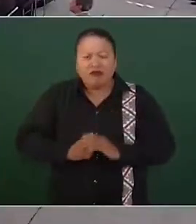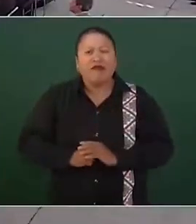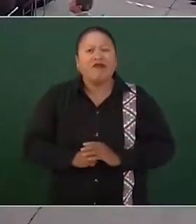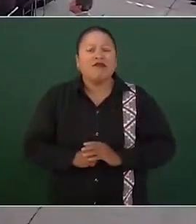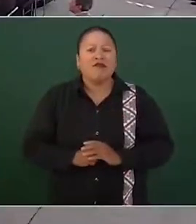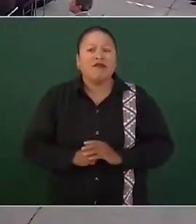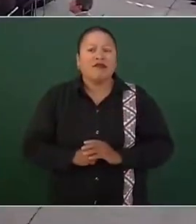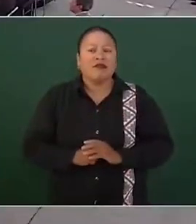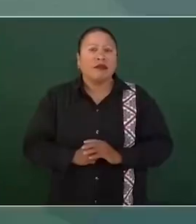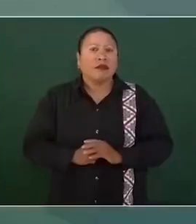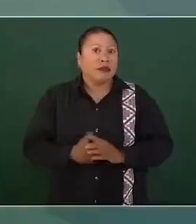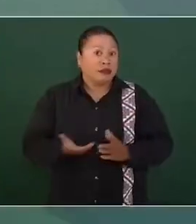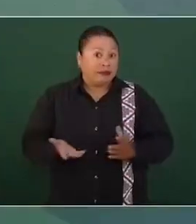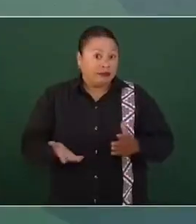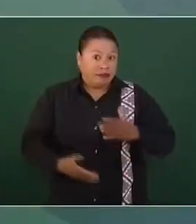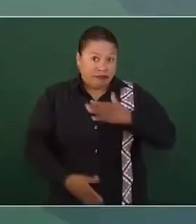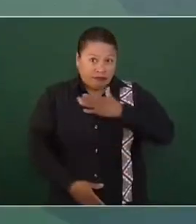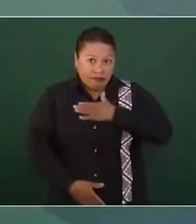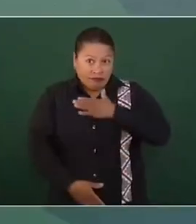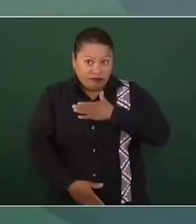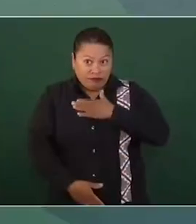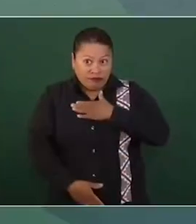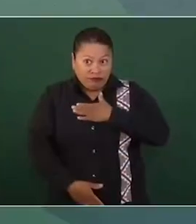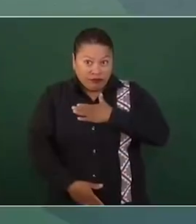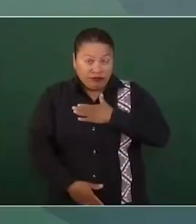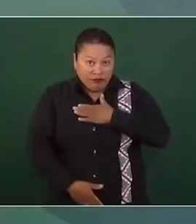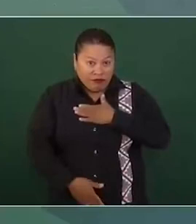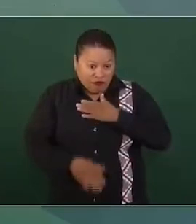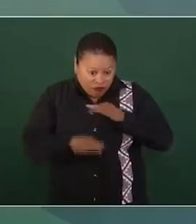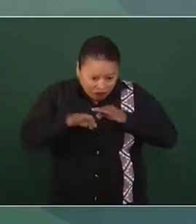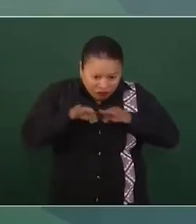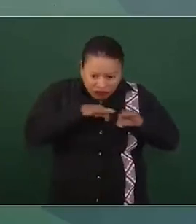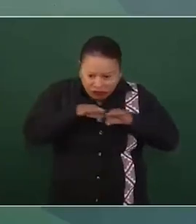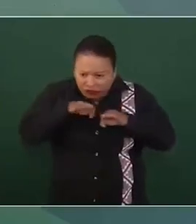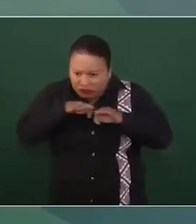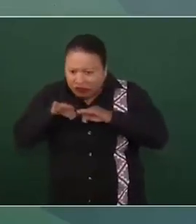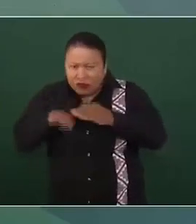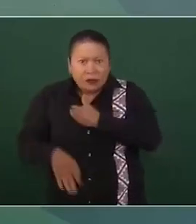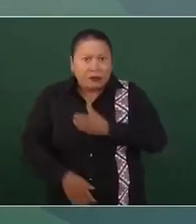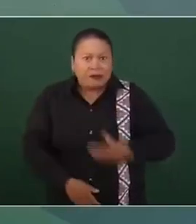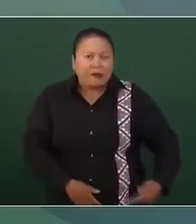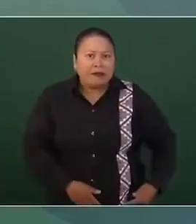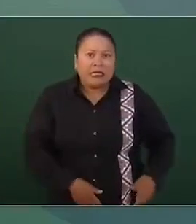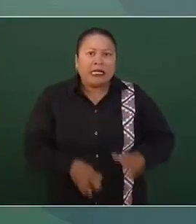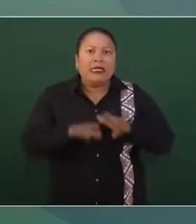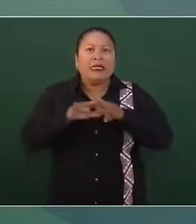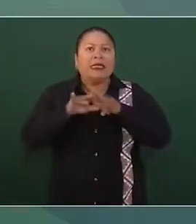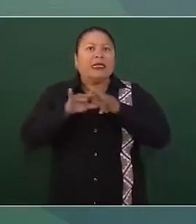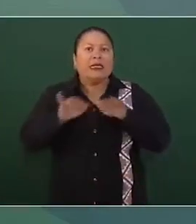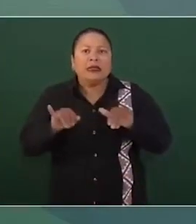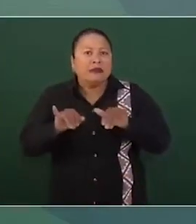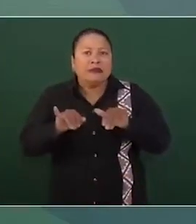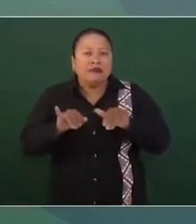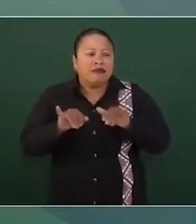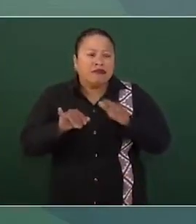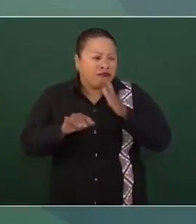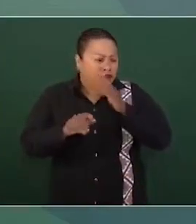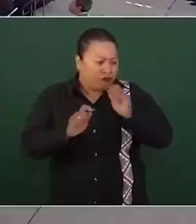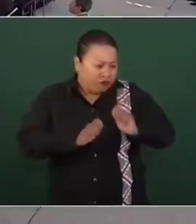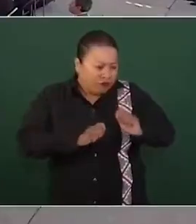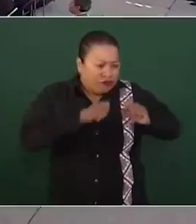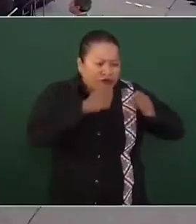De que mientras yo esté en actividad, ninguno puede ocupar cargo.